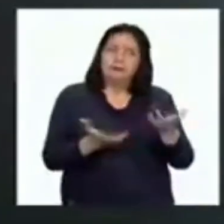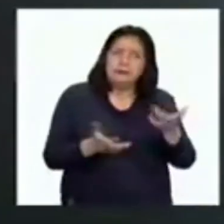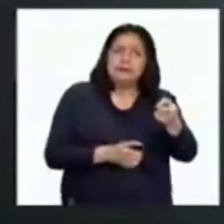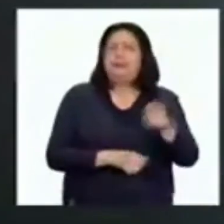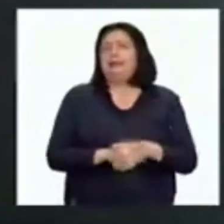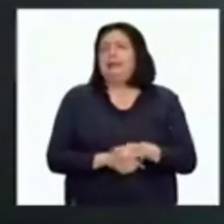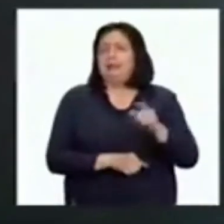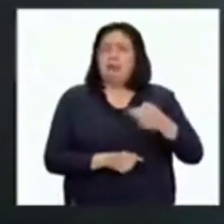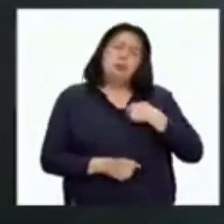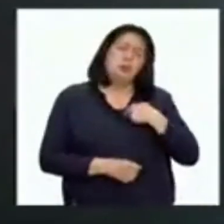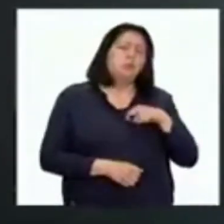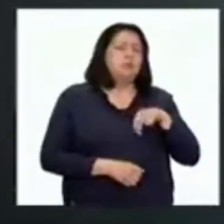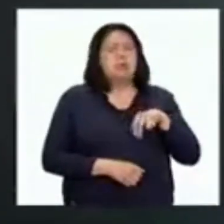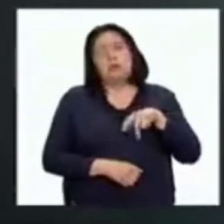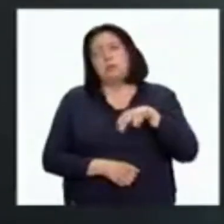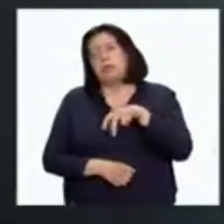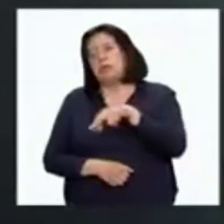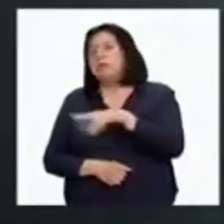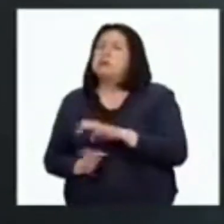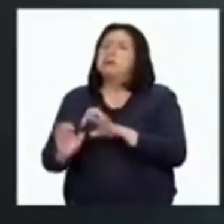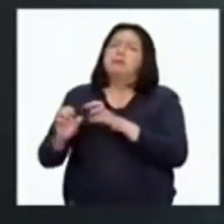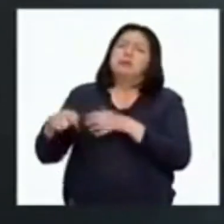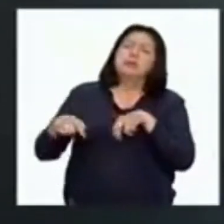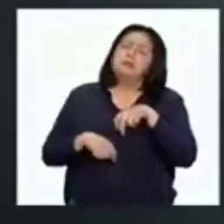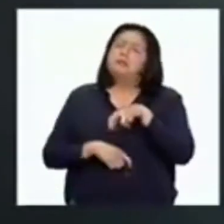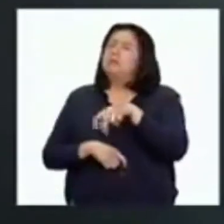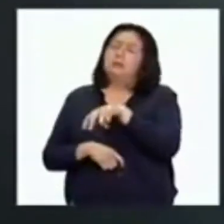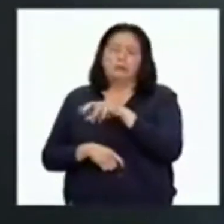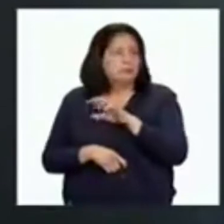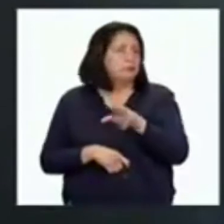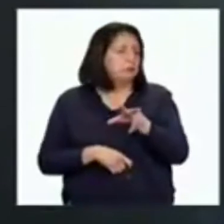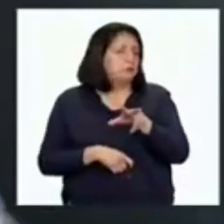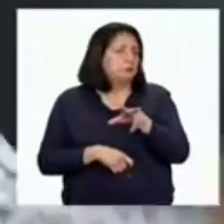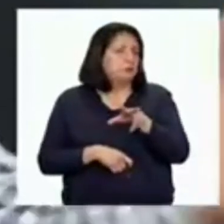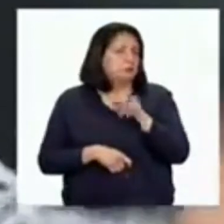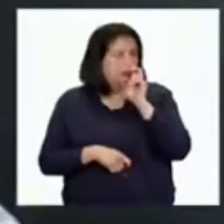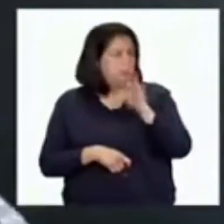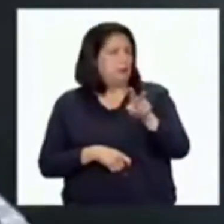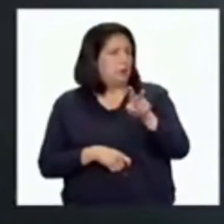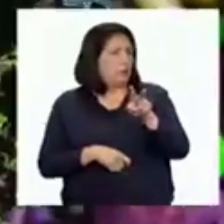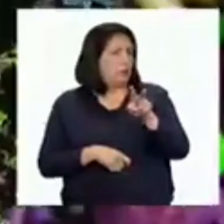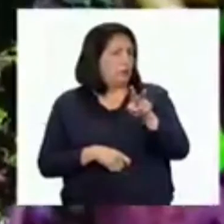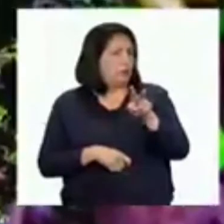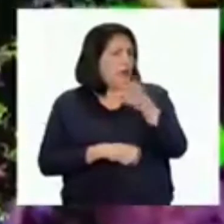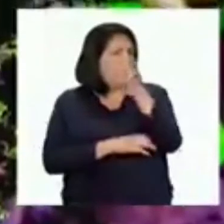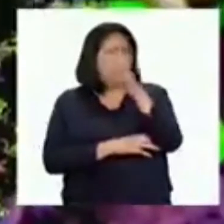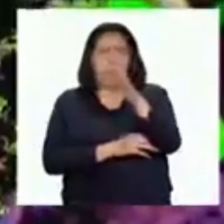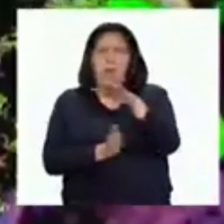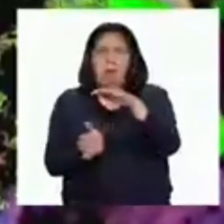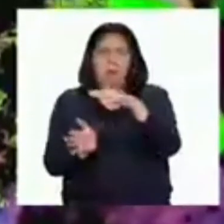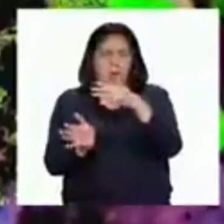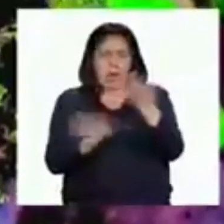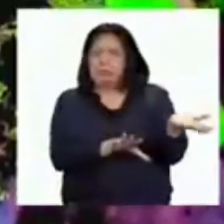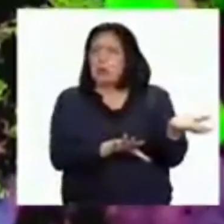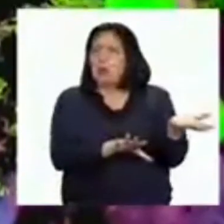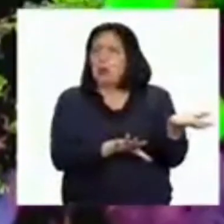Y estaba yo caminando, siguiendo el equipo, y de repente veo un árbol muerto a la mitad del